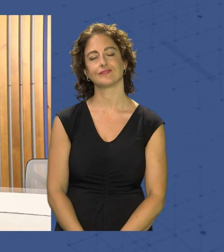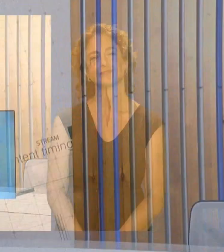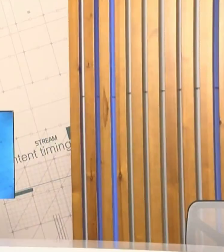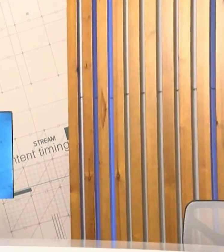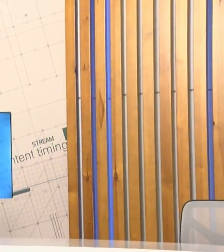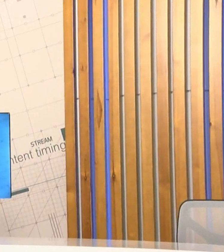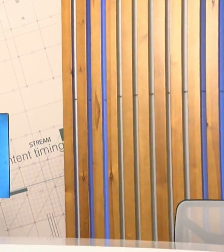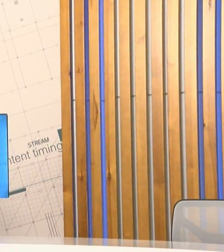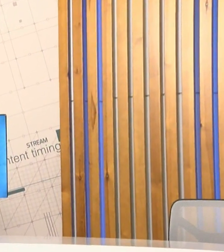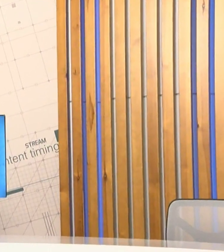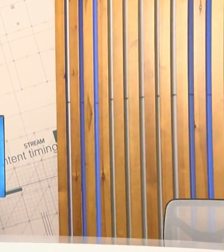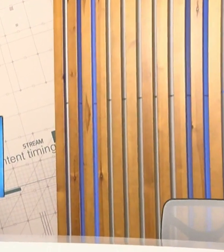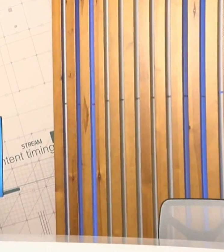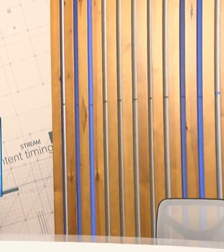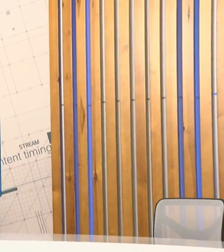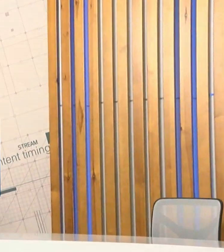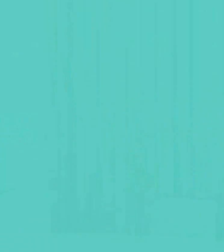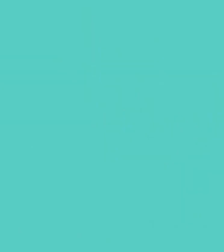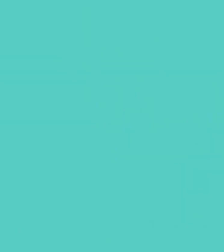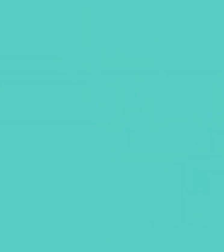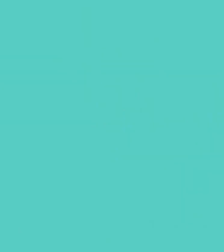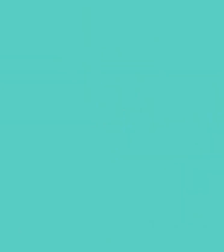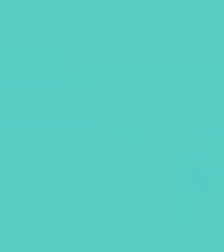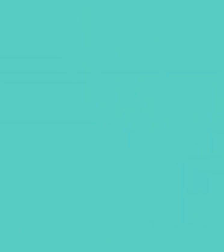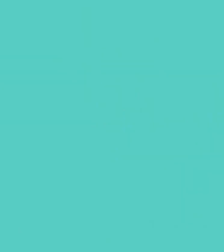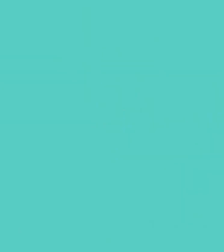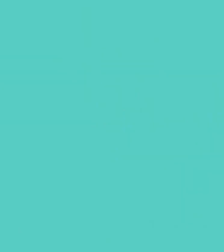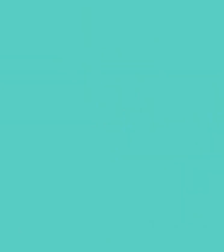partir